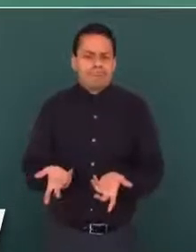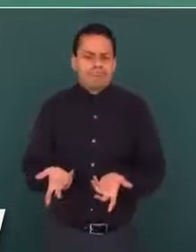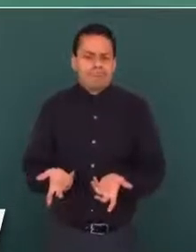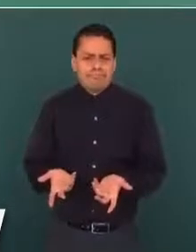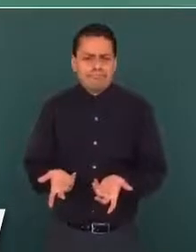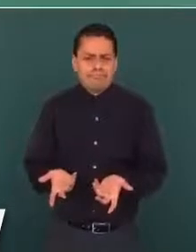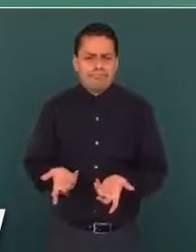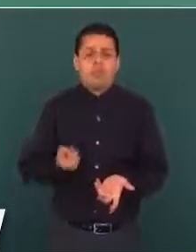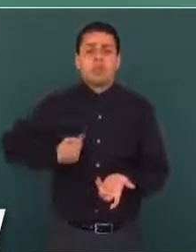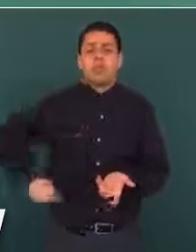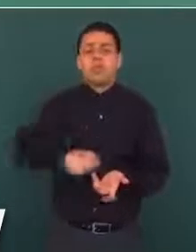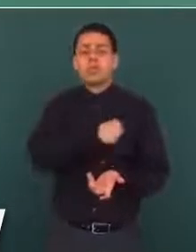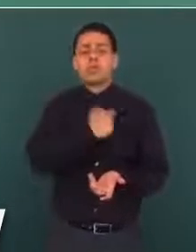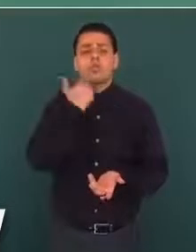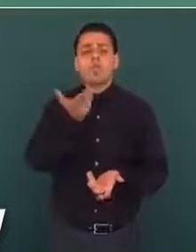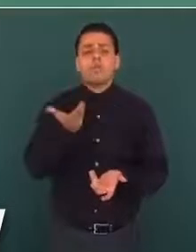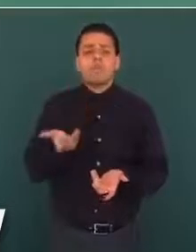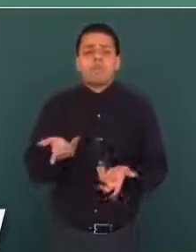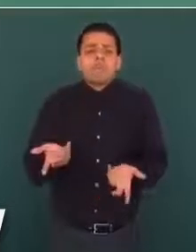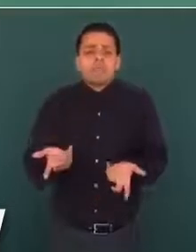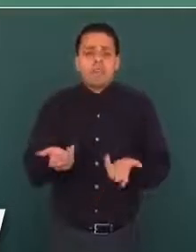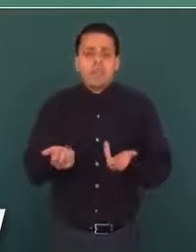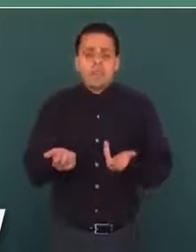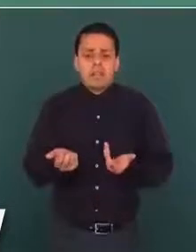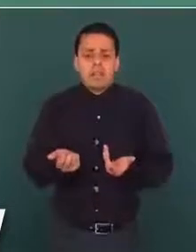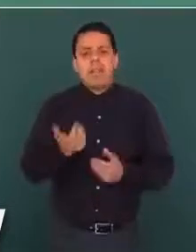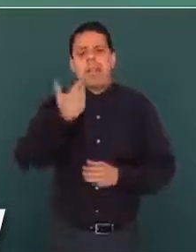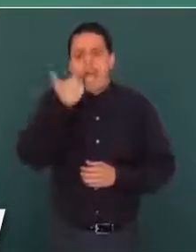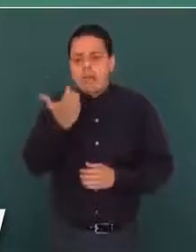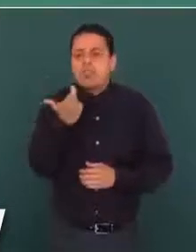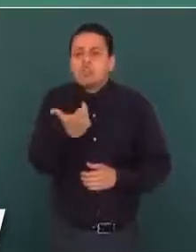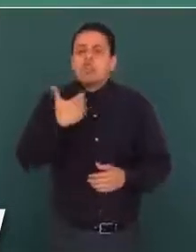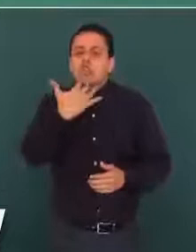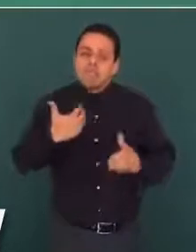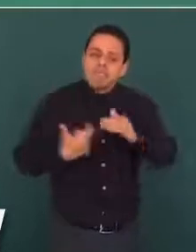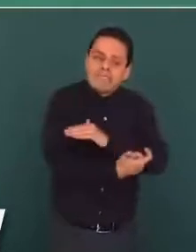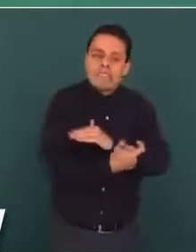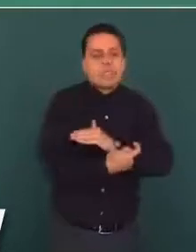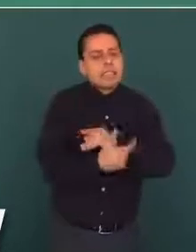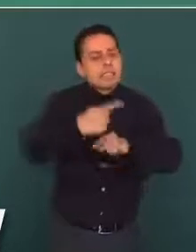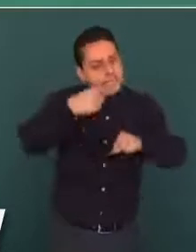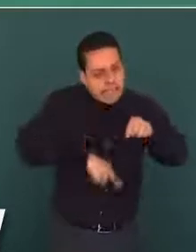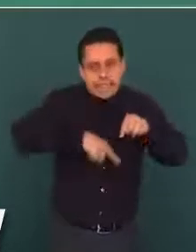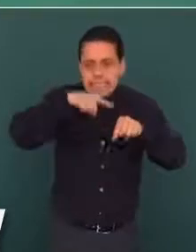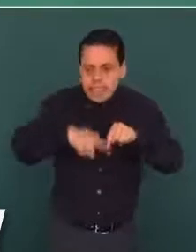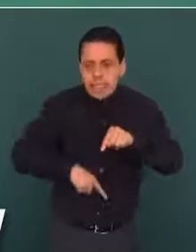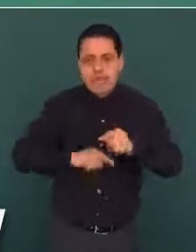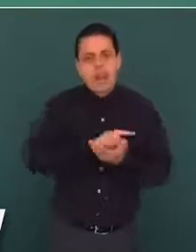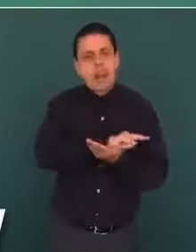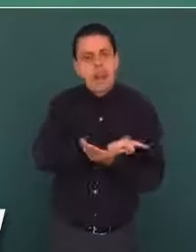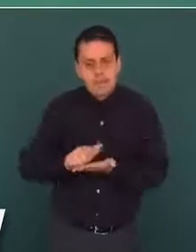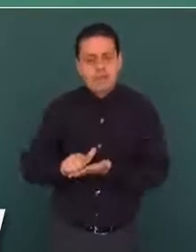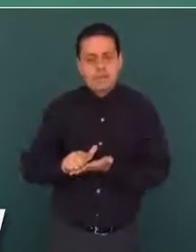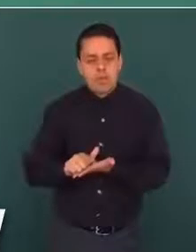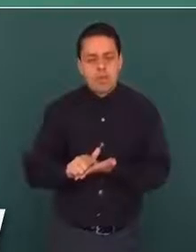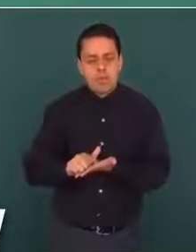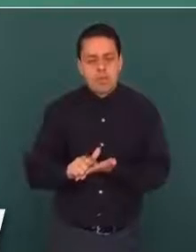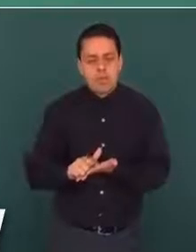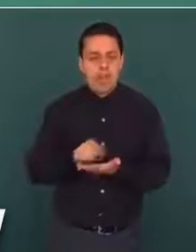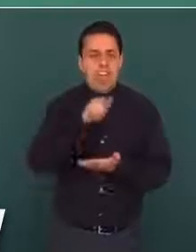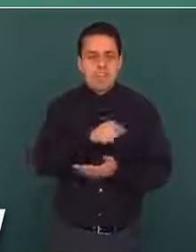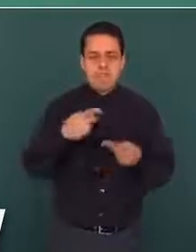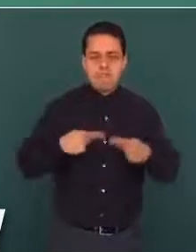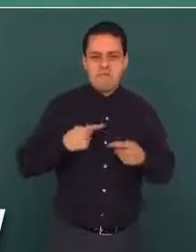Nosotros lo que queremos es que se acabe la corrupción, que se acabe el bandidaje oficial